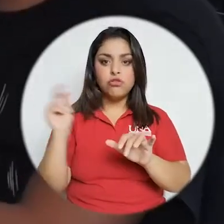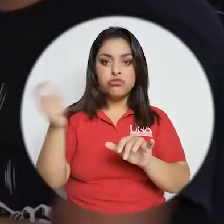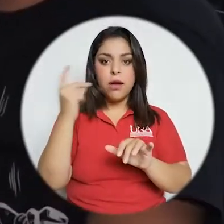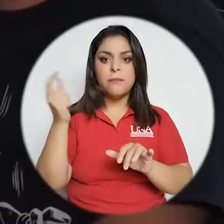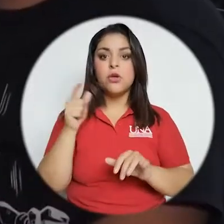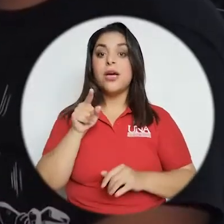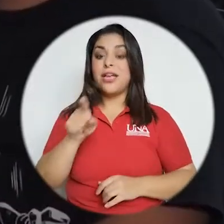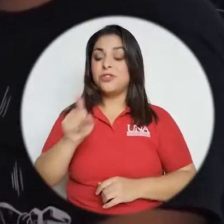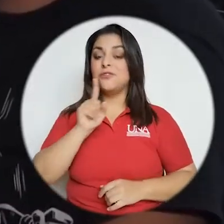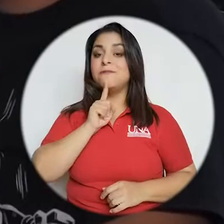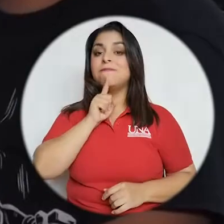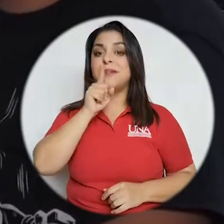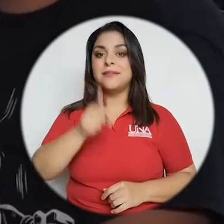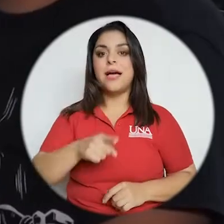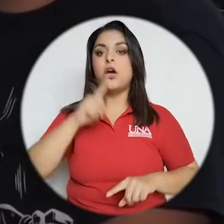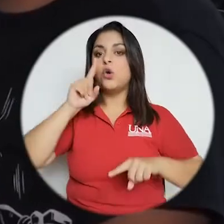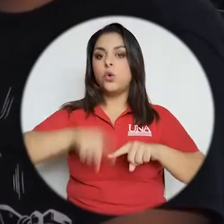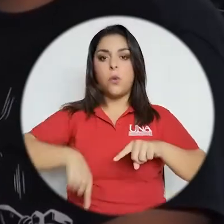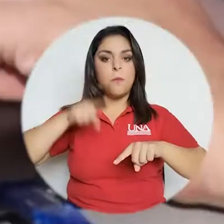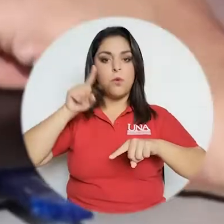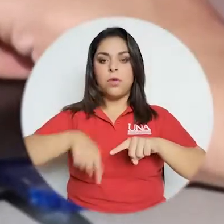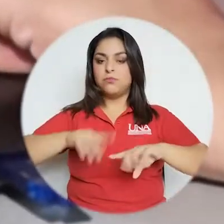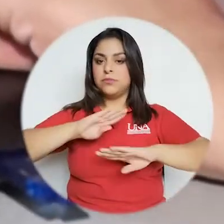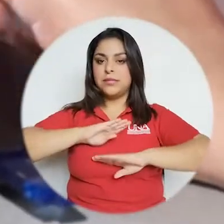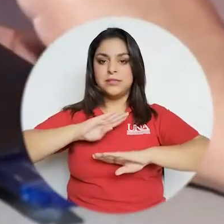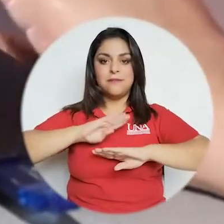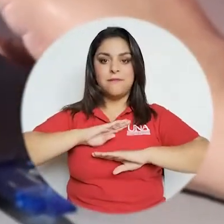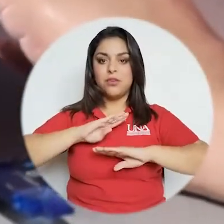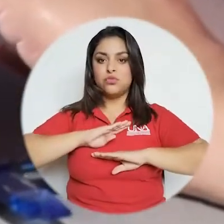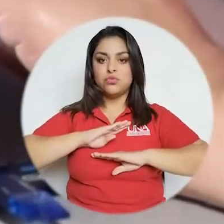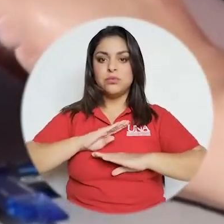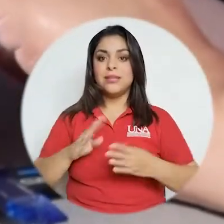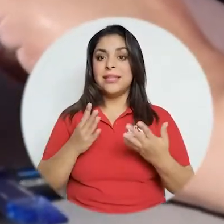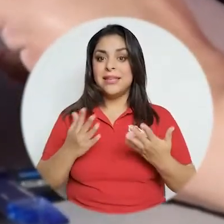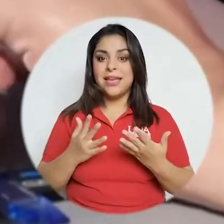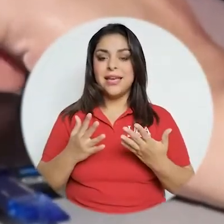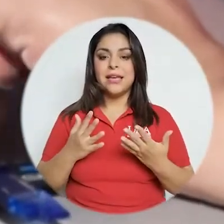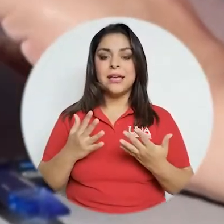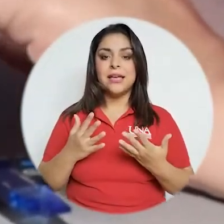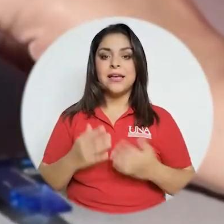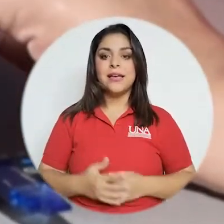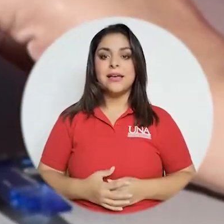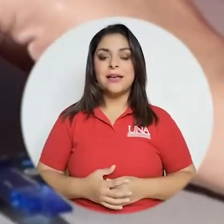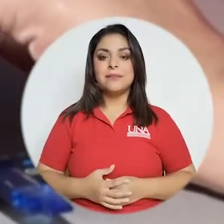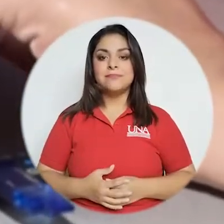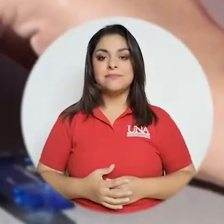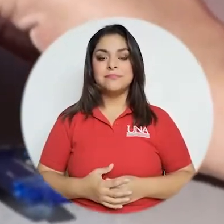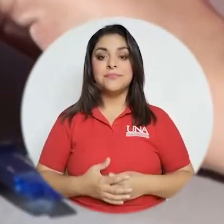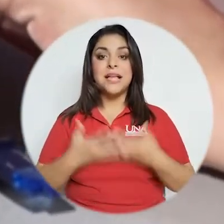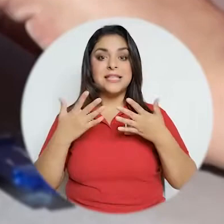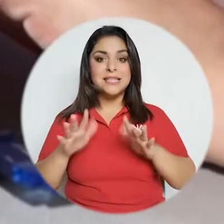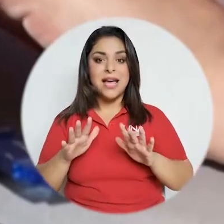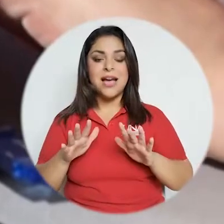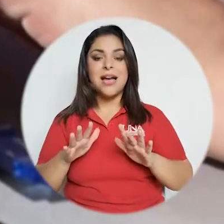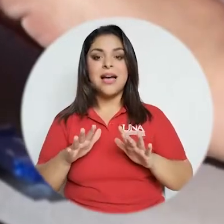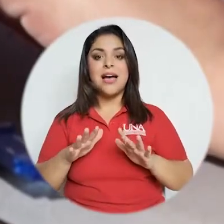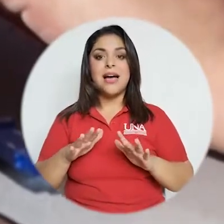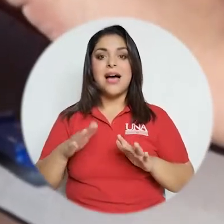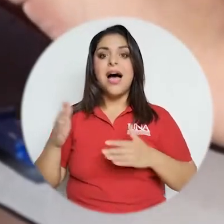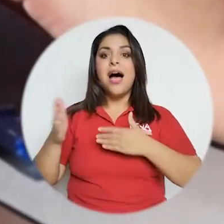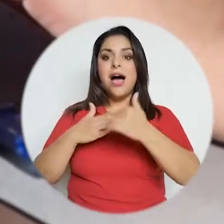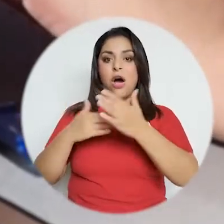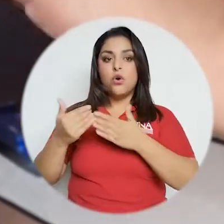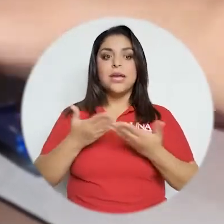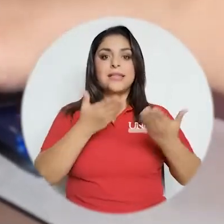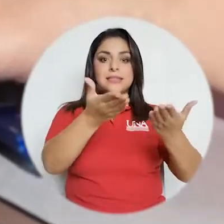con mayor rapidez ¿verdad? entonces definitivamente no podemos estar satisfechos de que porque hemos aumentado la cobertura